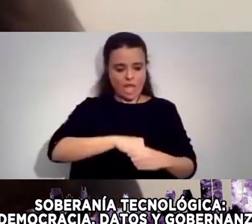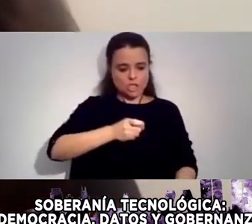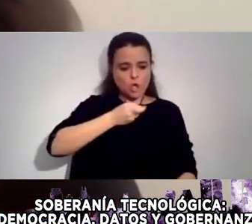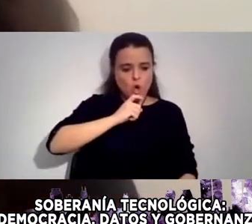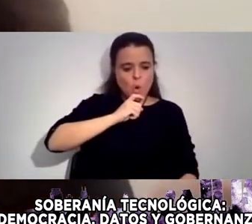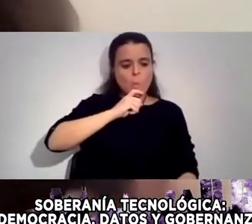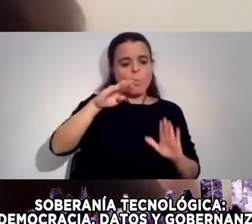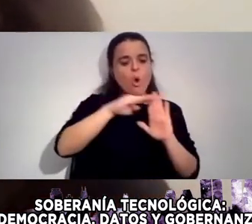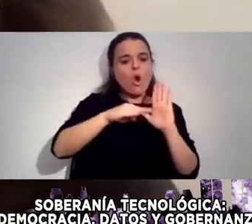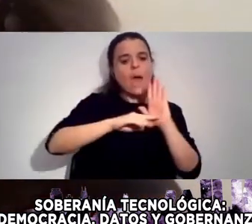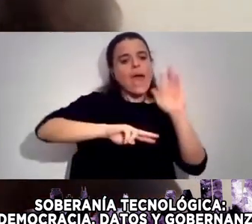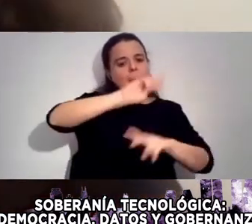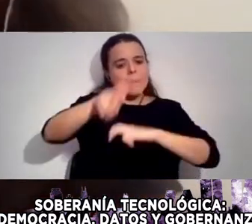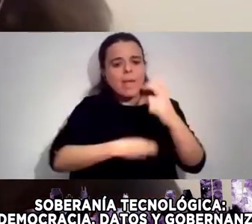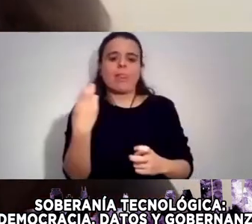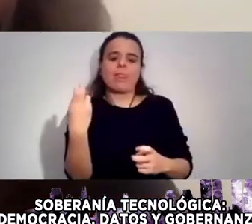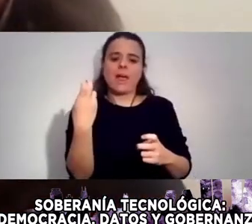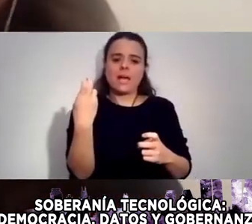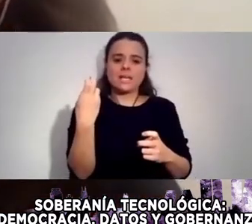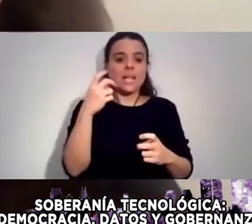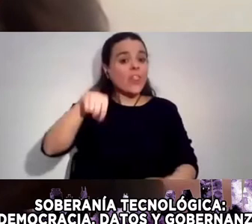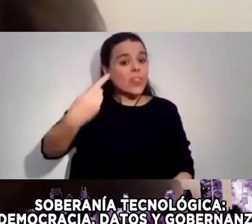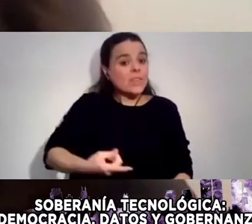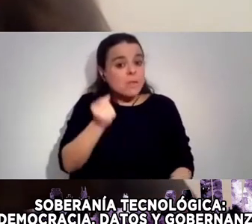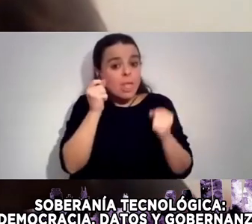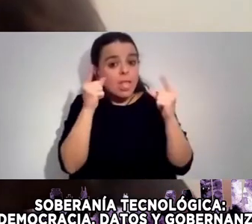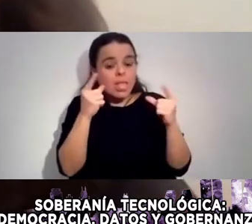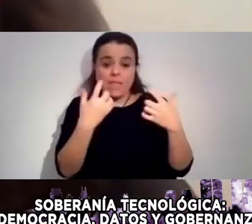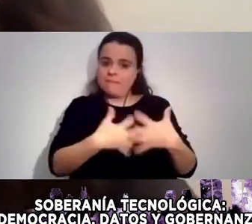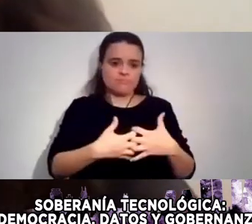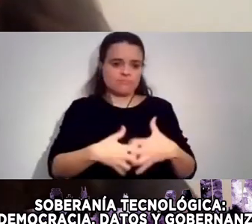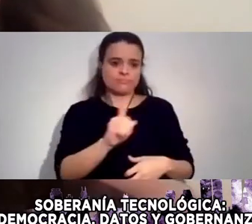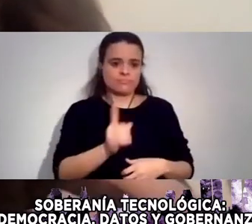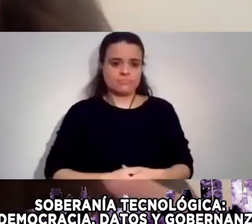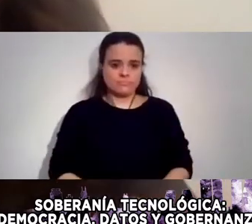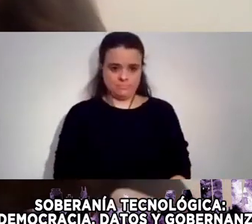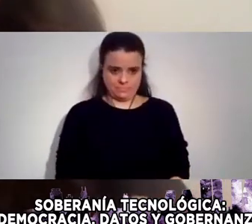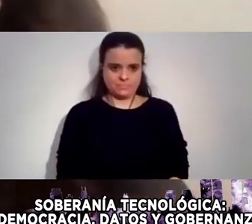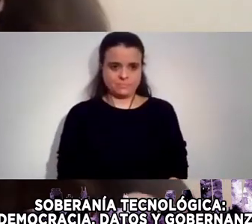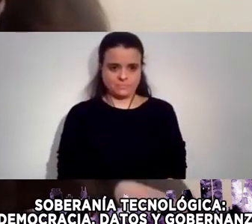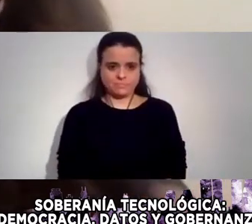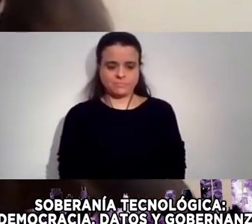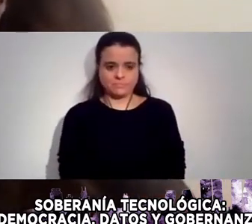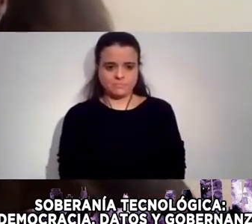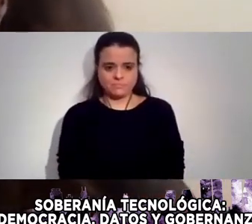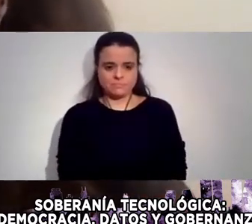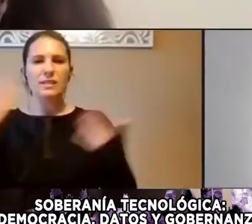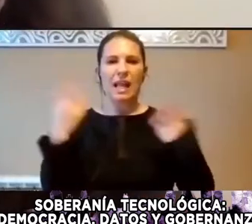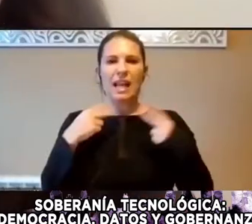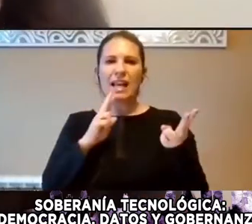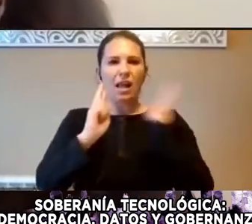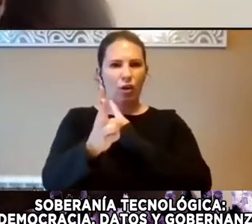salvaguardas Que ya vimos Mucho tiempo después Que tampoco Funcionaron Y otra cosa Era la reacción Que tenía Cuando